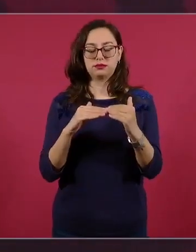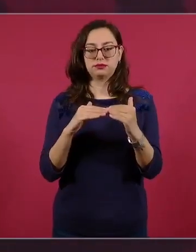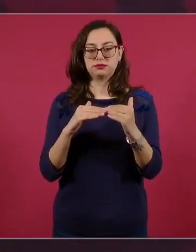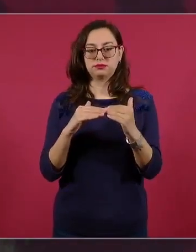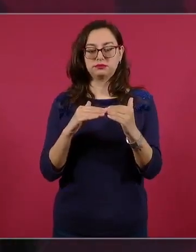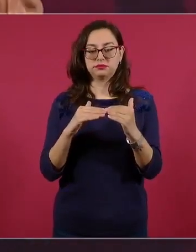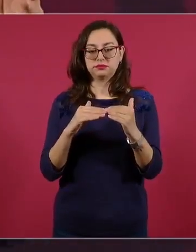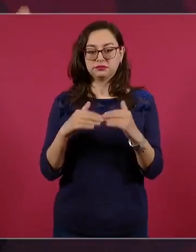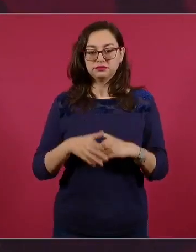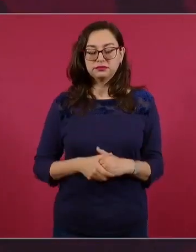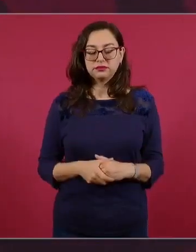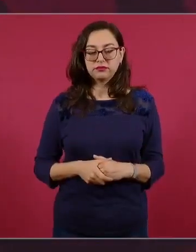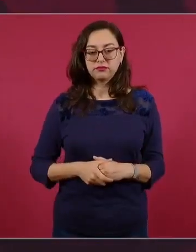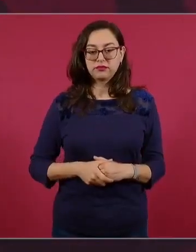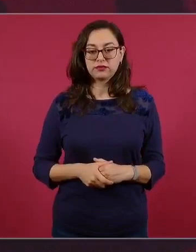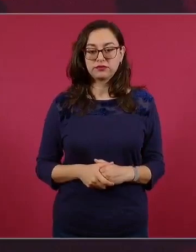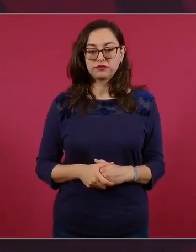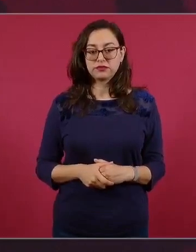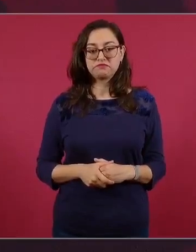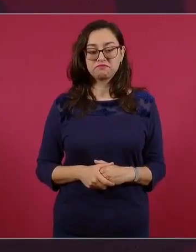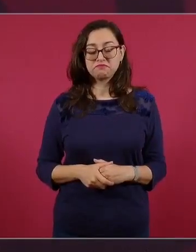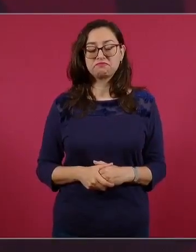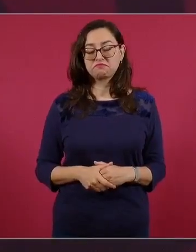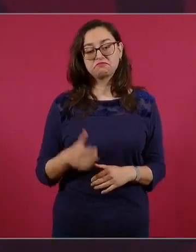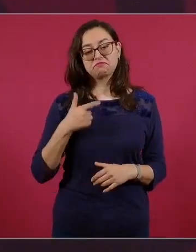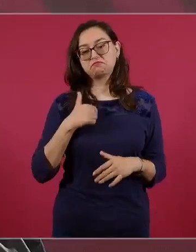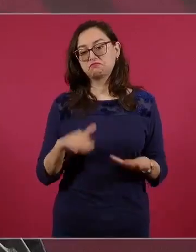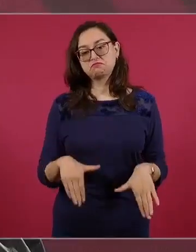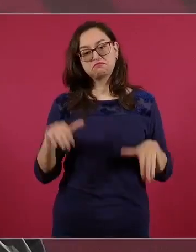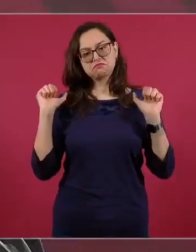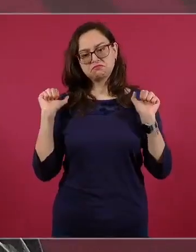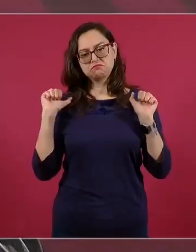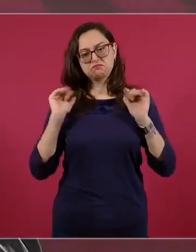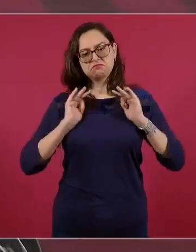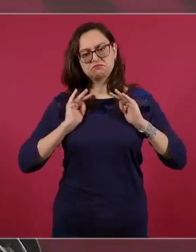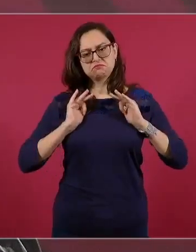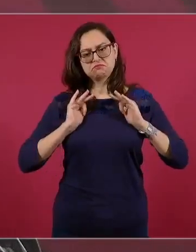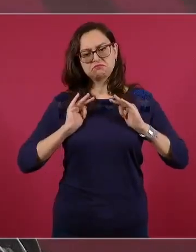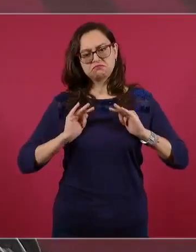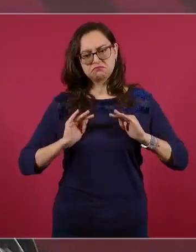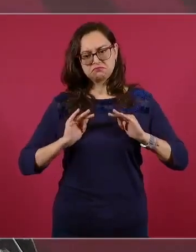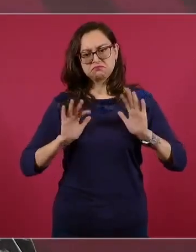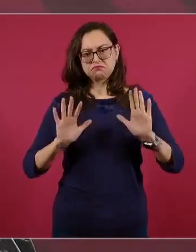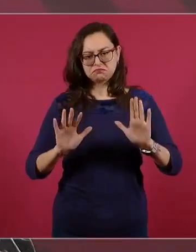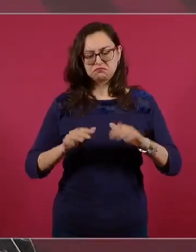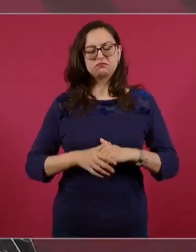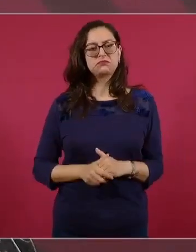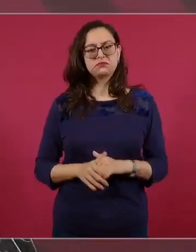Y me voy muy tranquilo. En lo internacional,